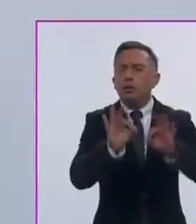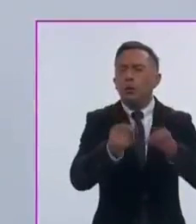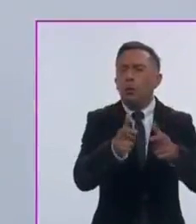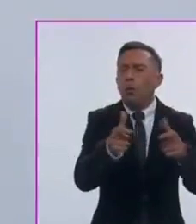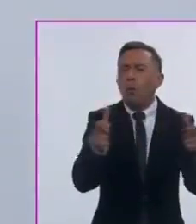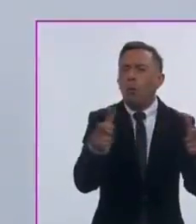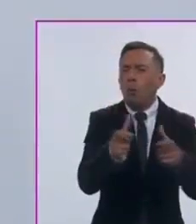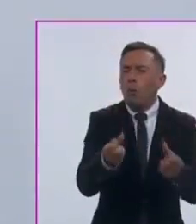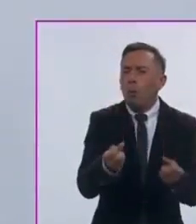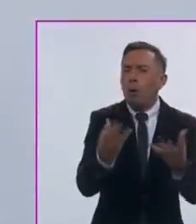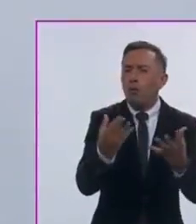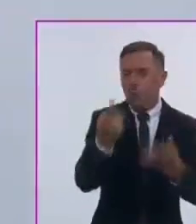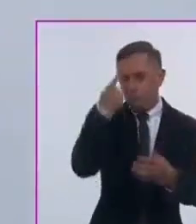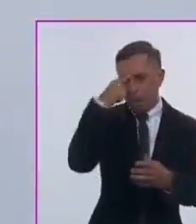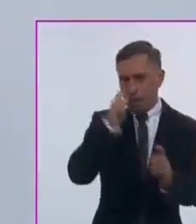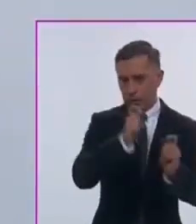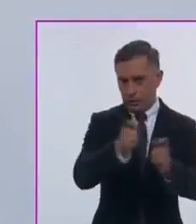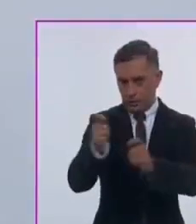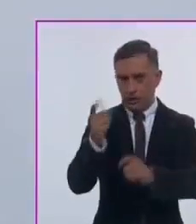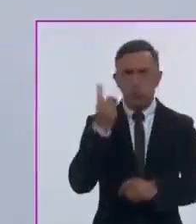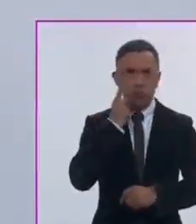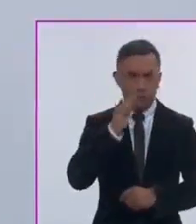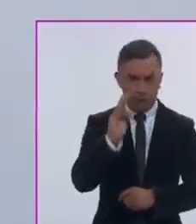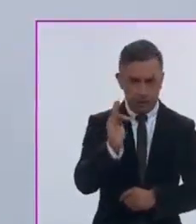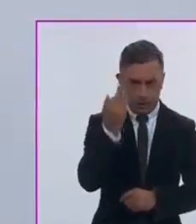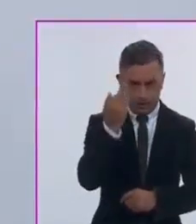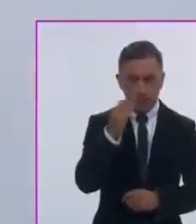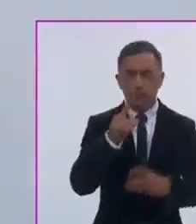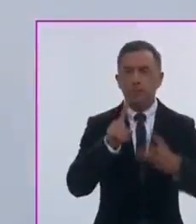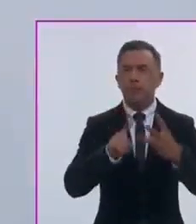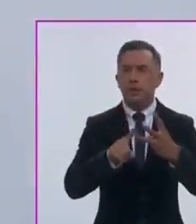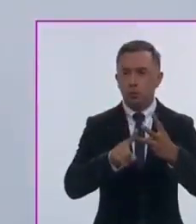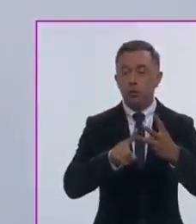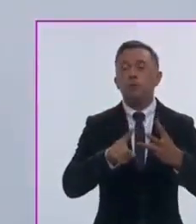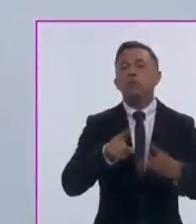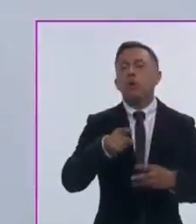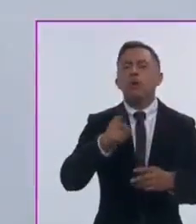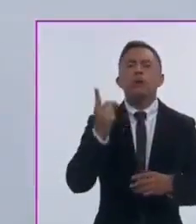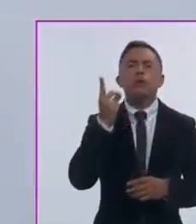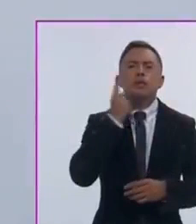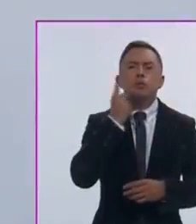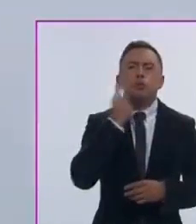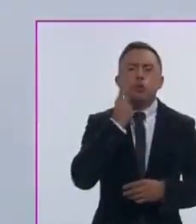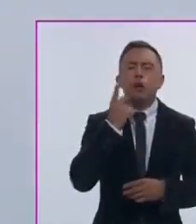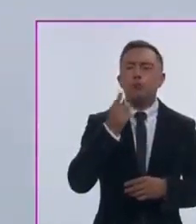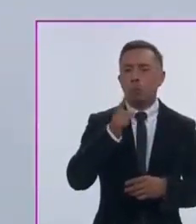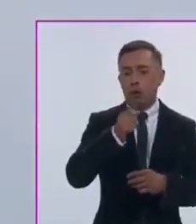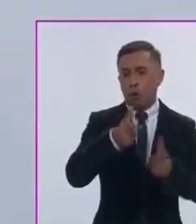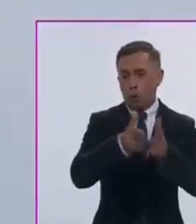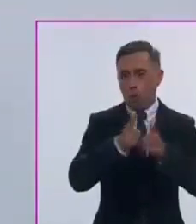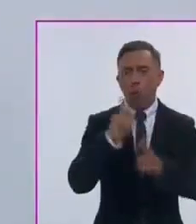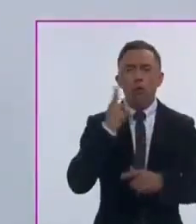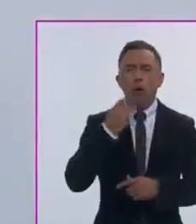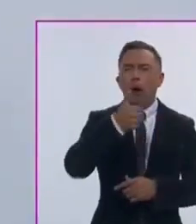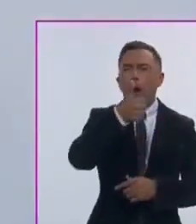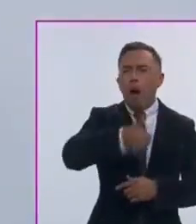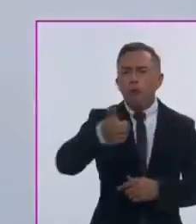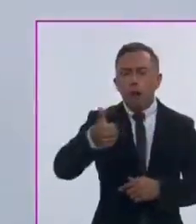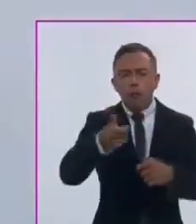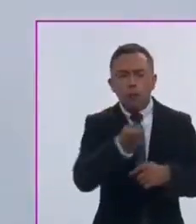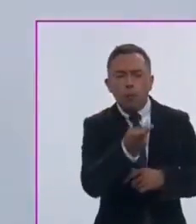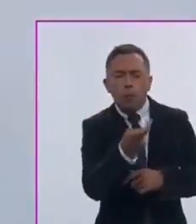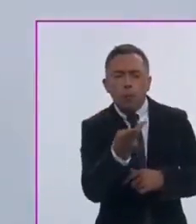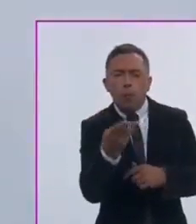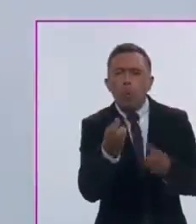diputaciones federales. Tercero, el número estimado de diputaciones que obtendrá cada partido político en la